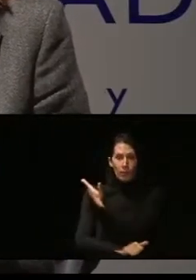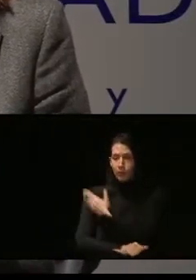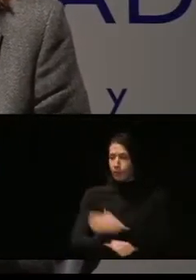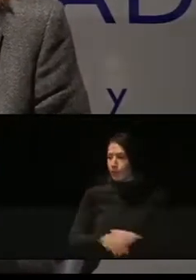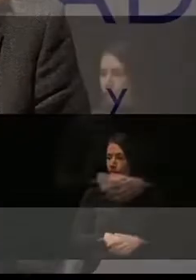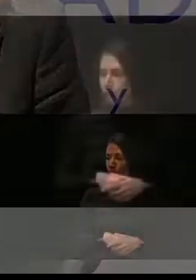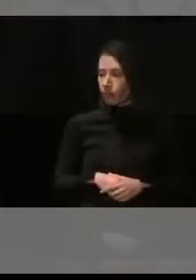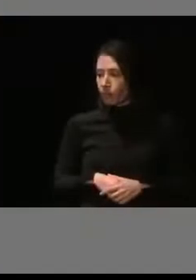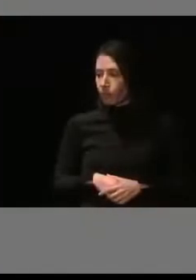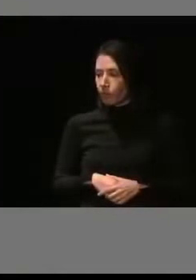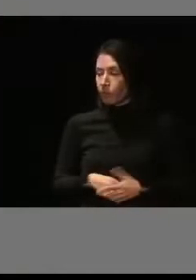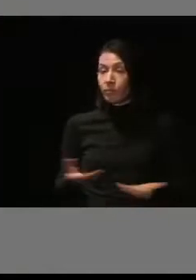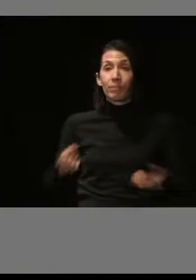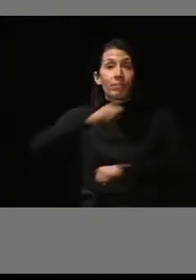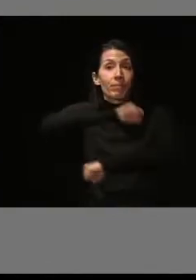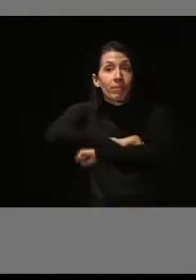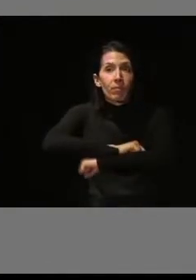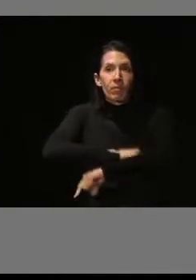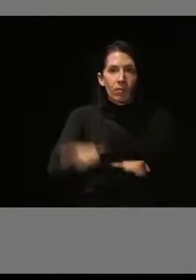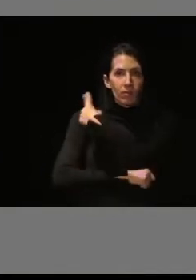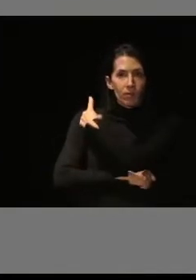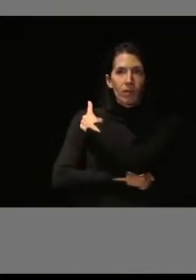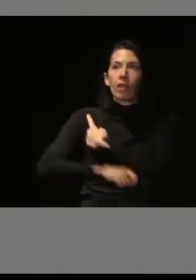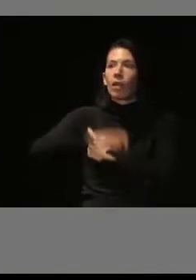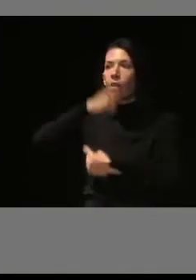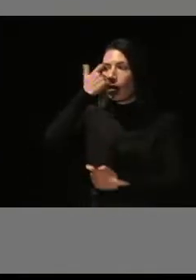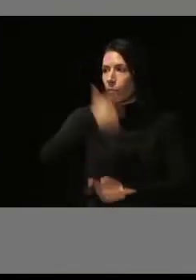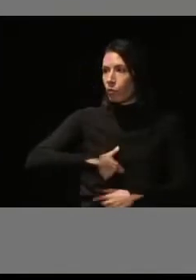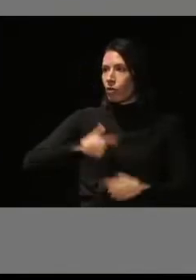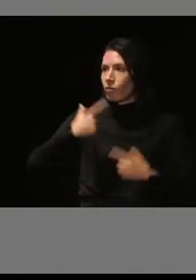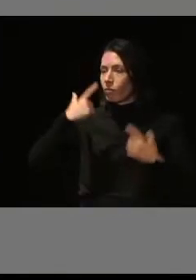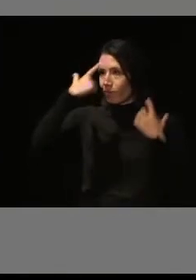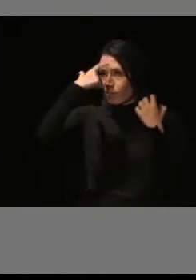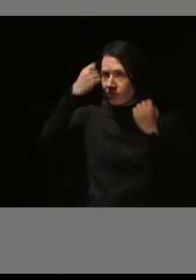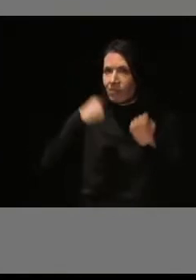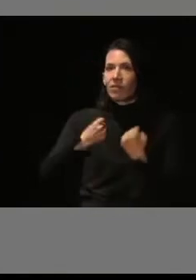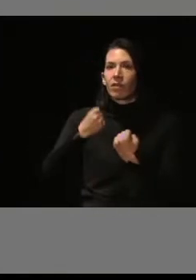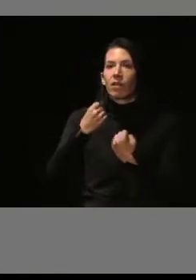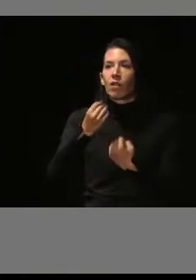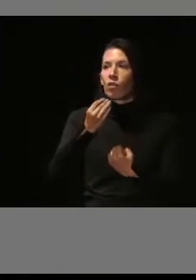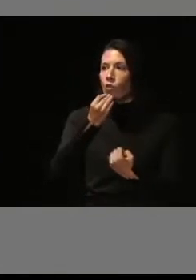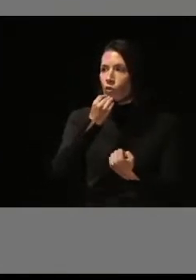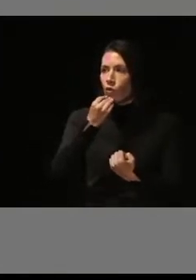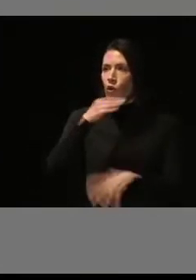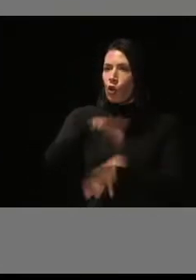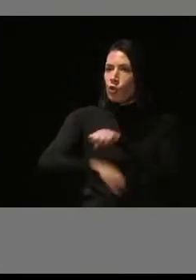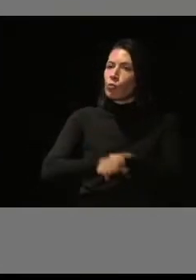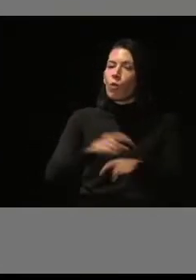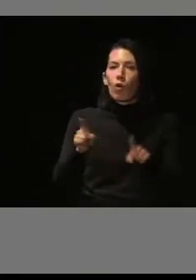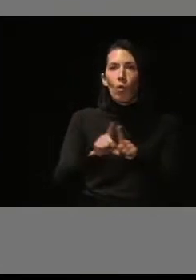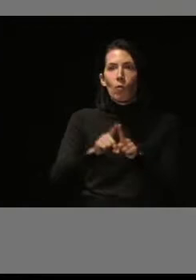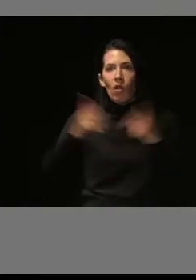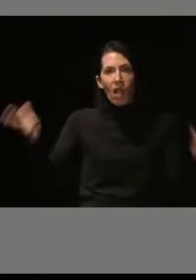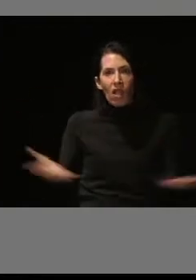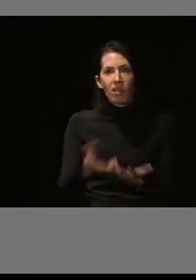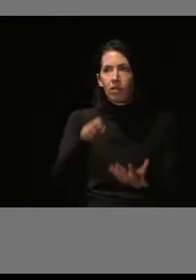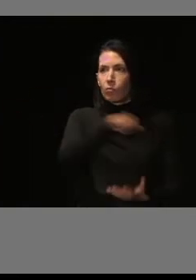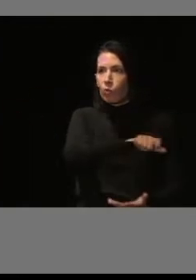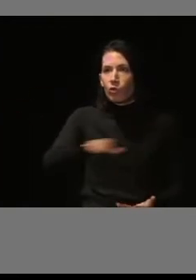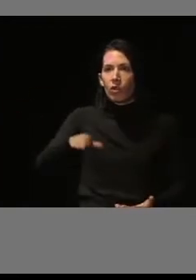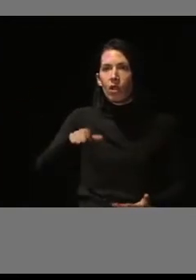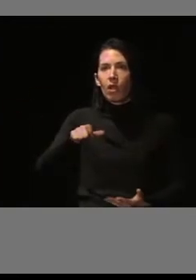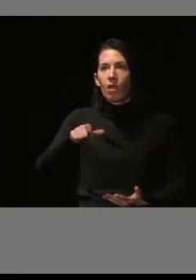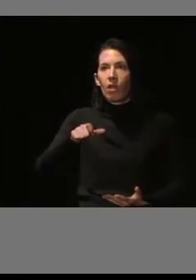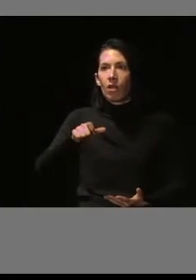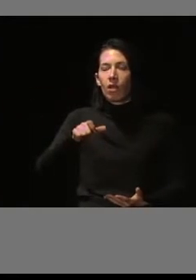en el que un experto en materia de consumo, pues, también invita a la ciudadanía a que sea